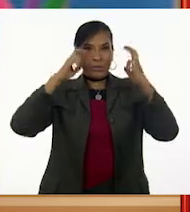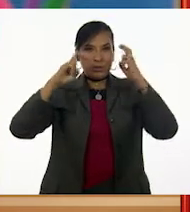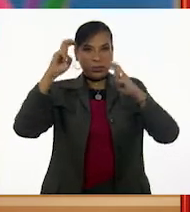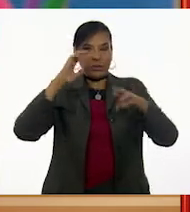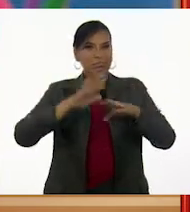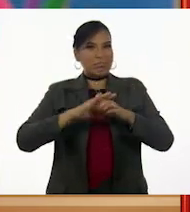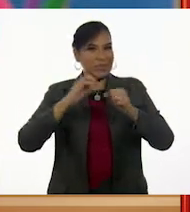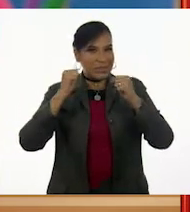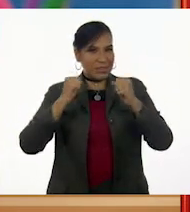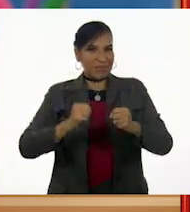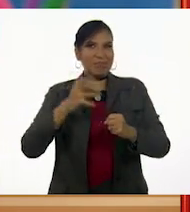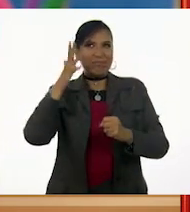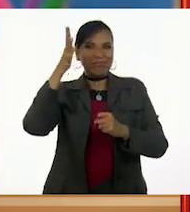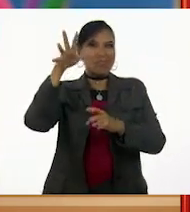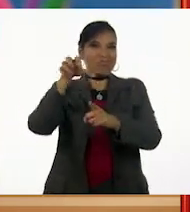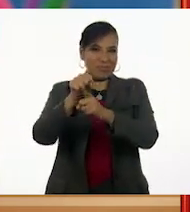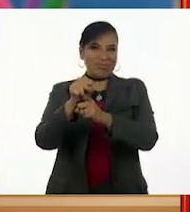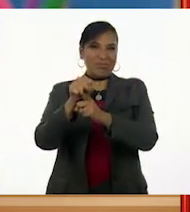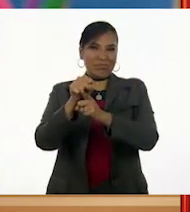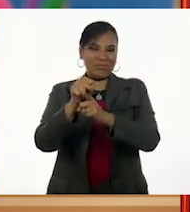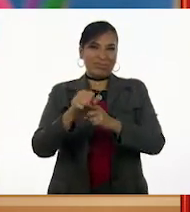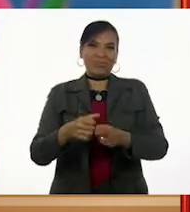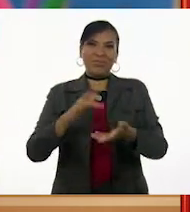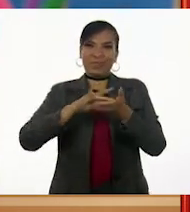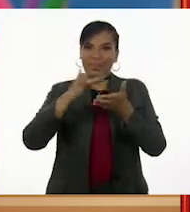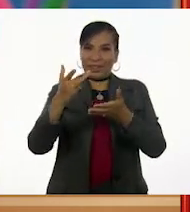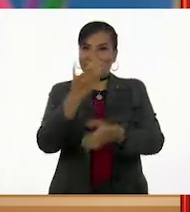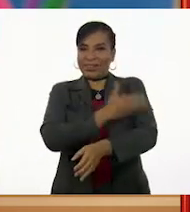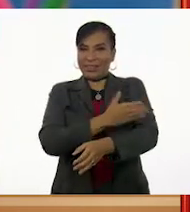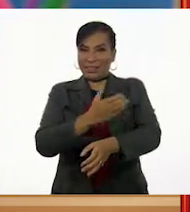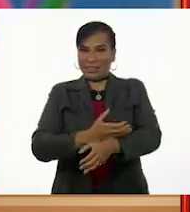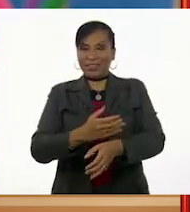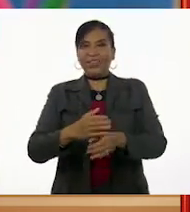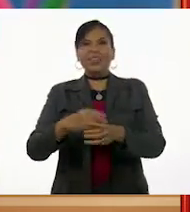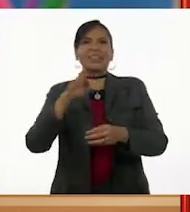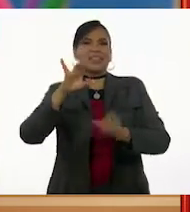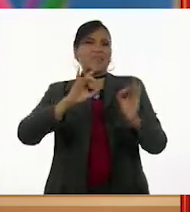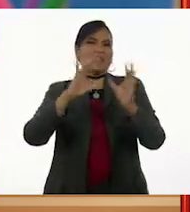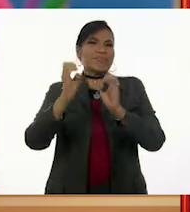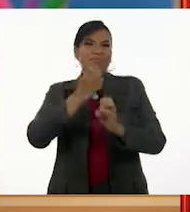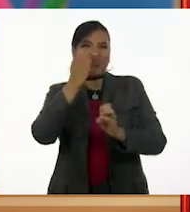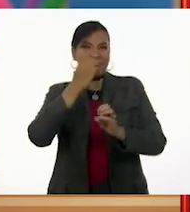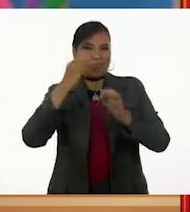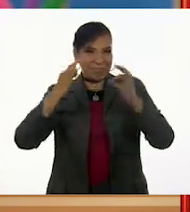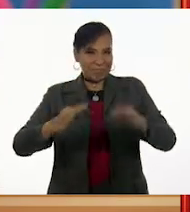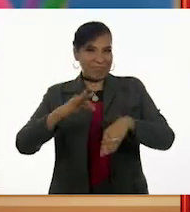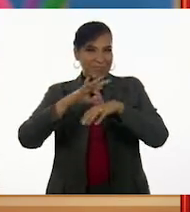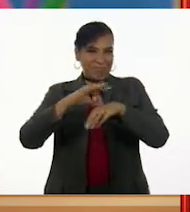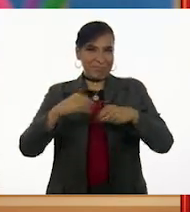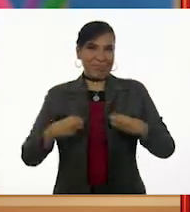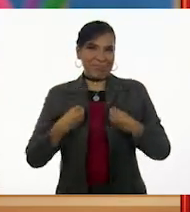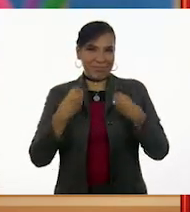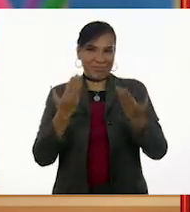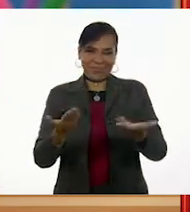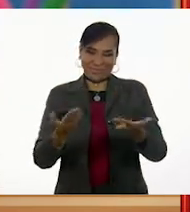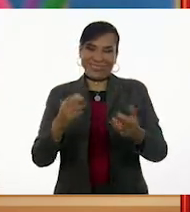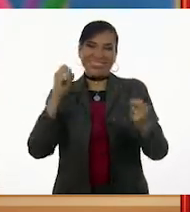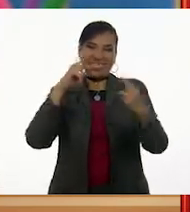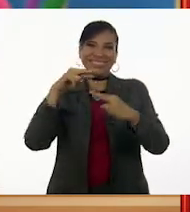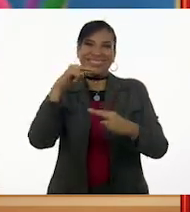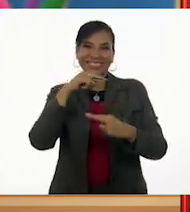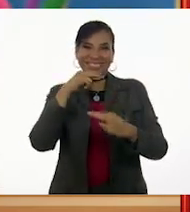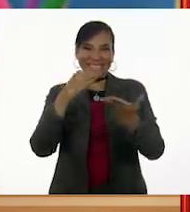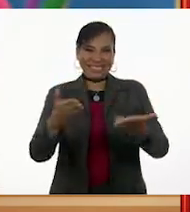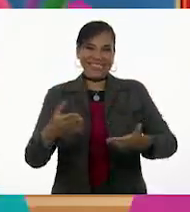están más cerca que nunca. Gracias por acompañarme en casos de la Escuela Real. ¡Hasta la próxima!